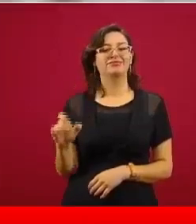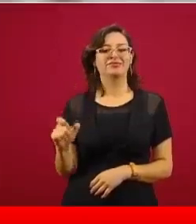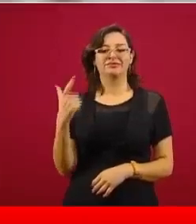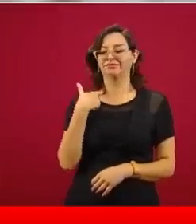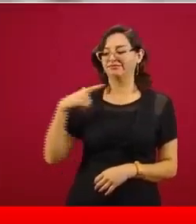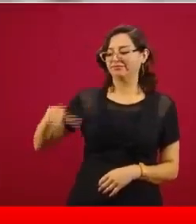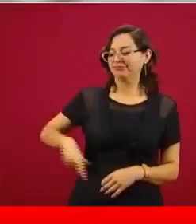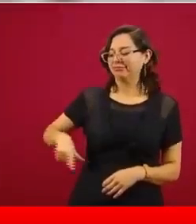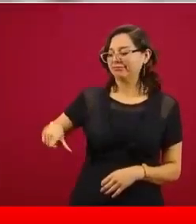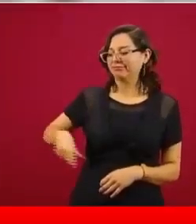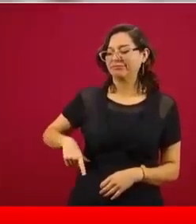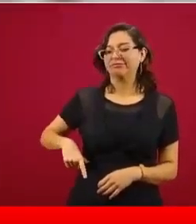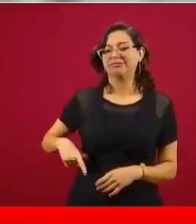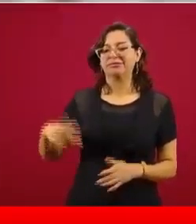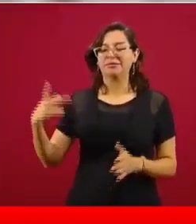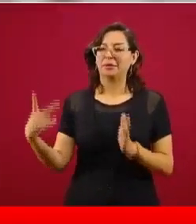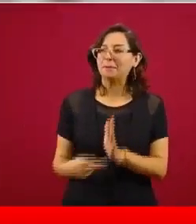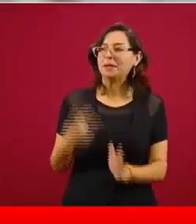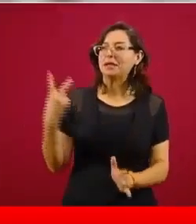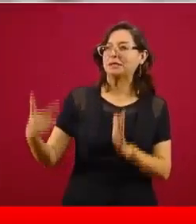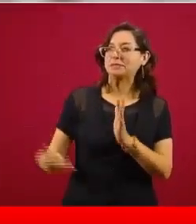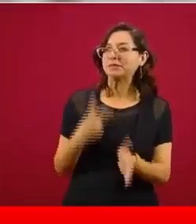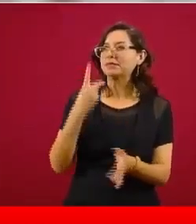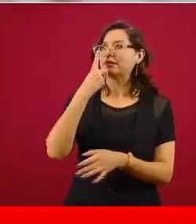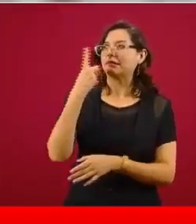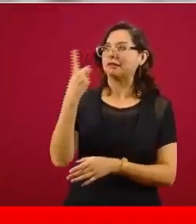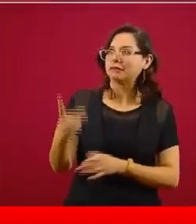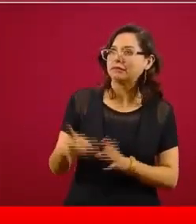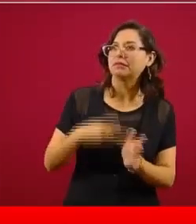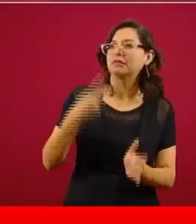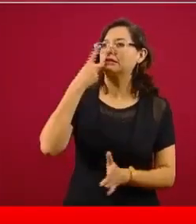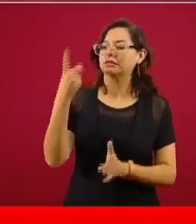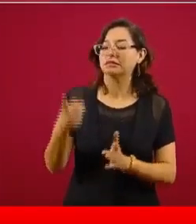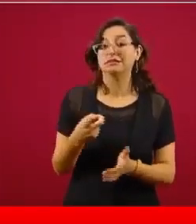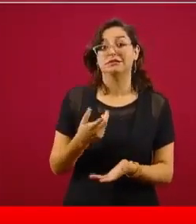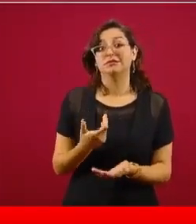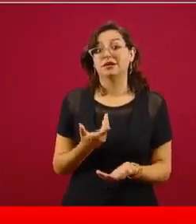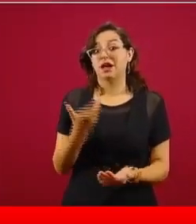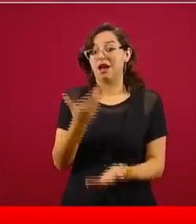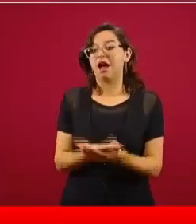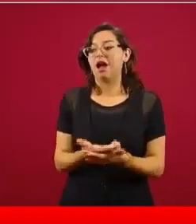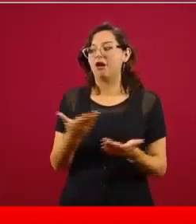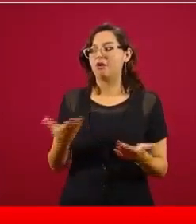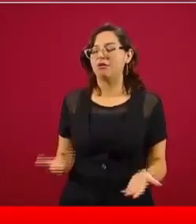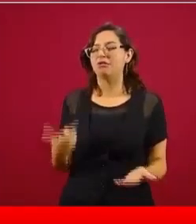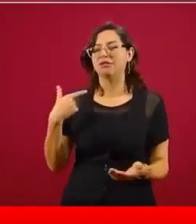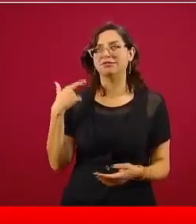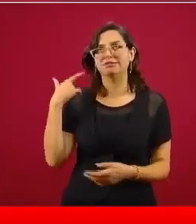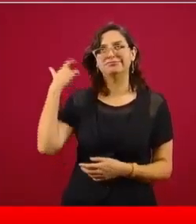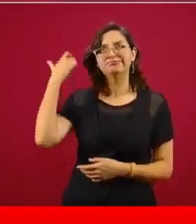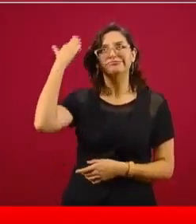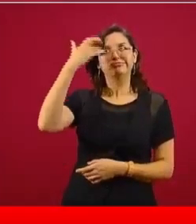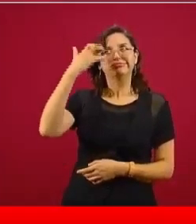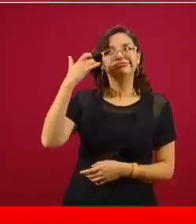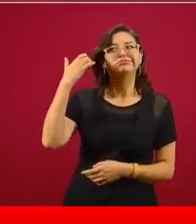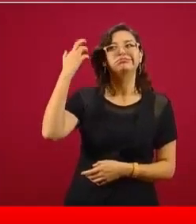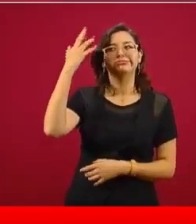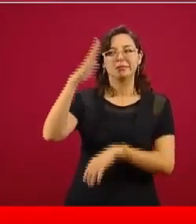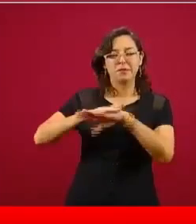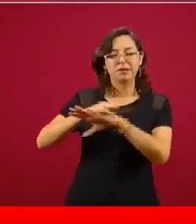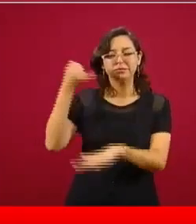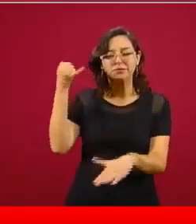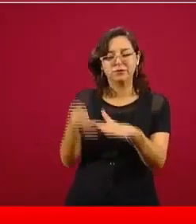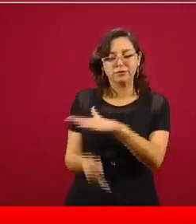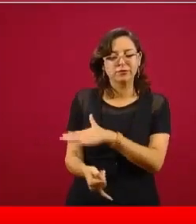esto nos está llevando a hacer un análisis y a la reflexión profunda,